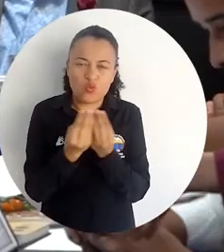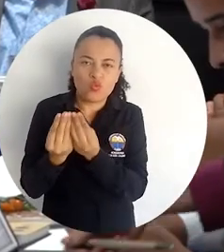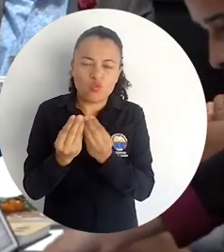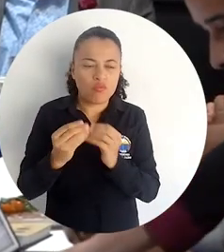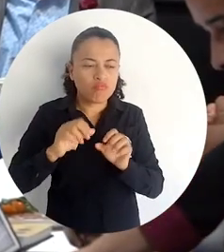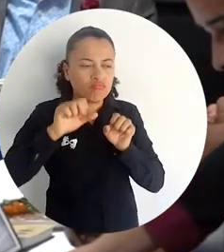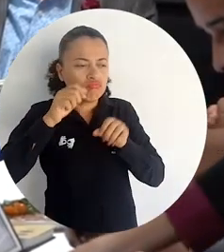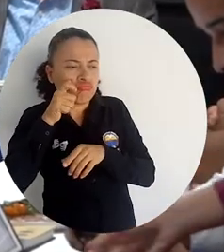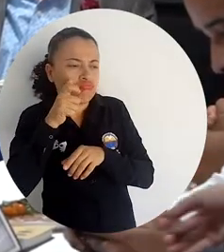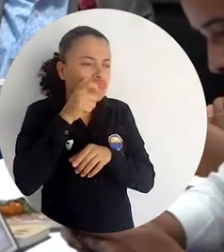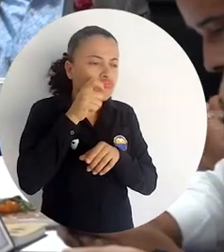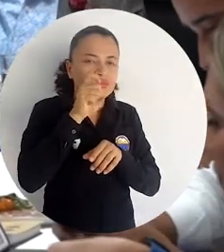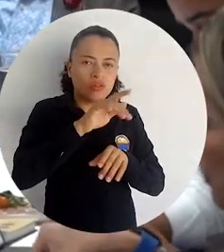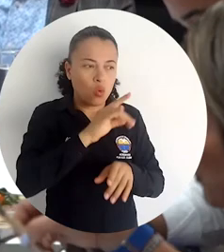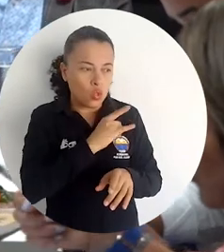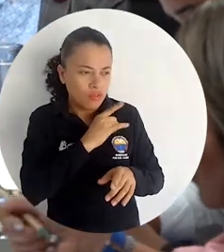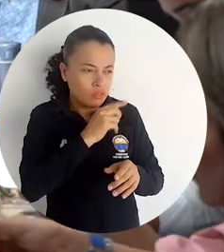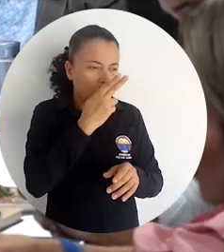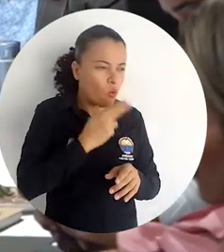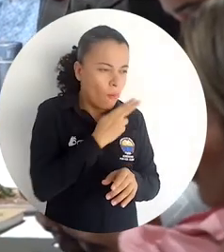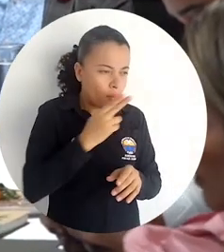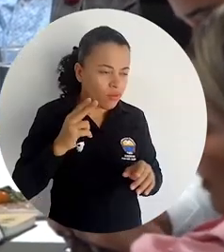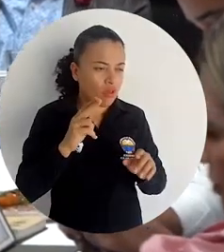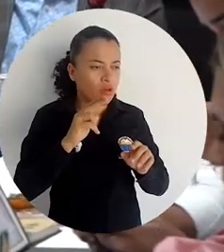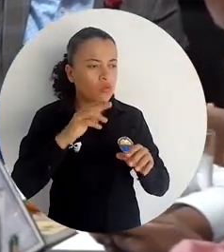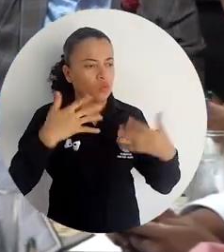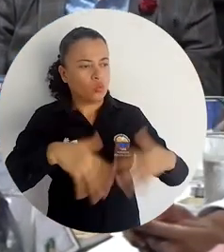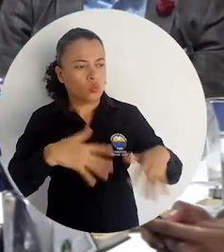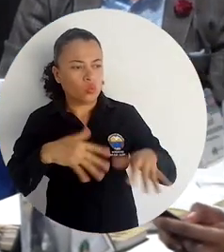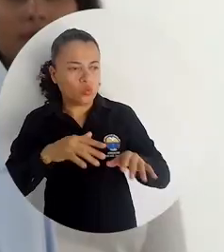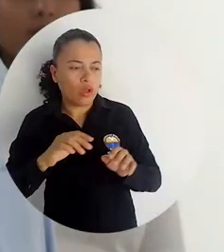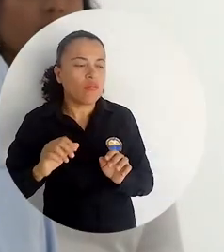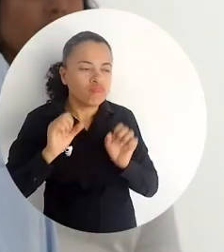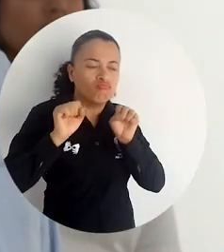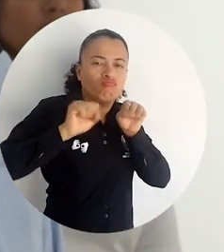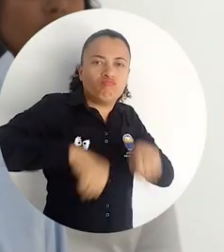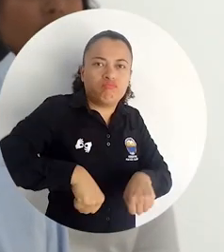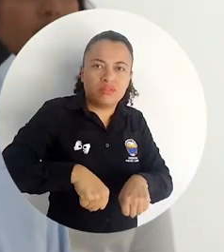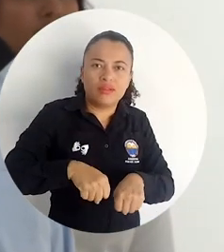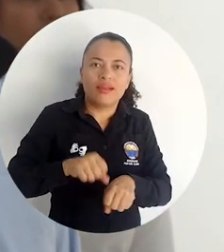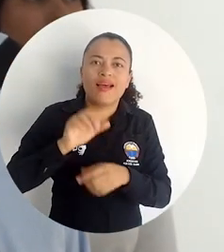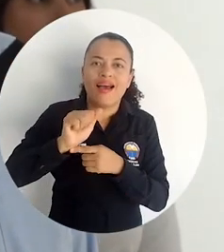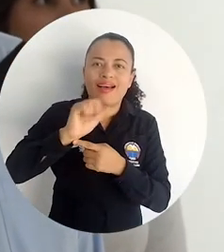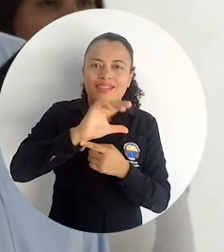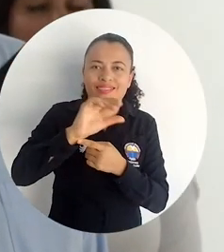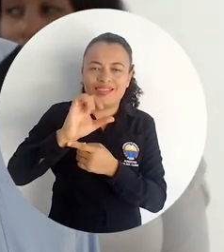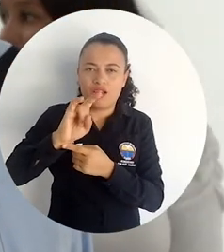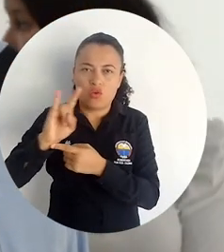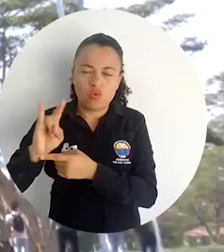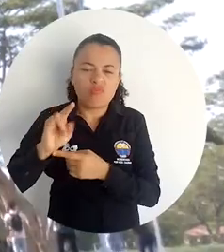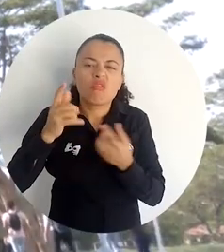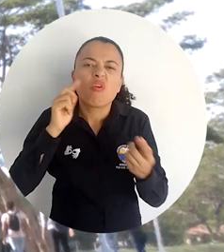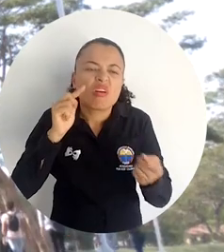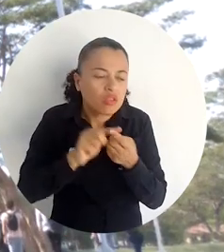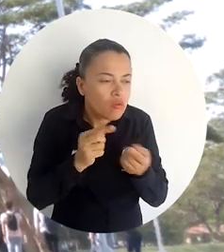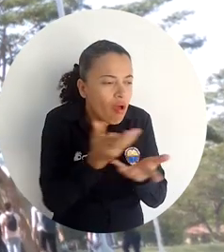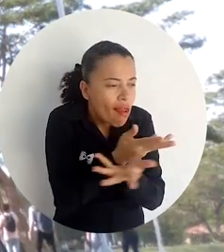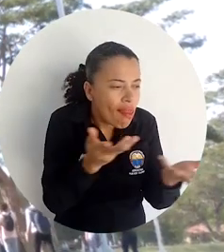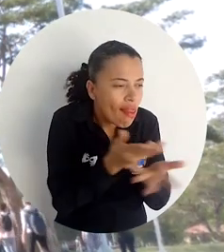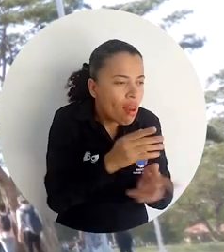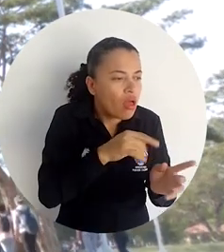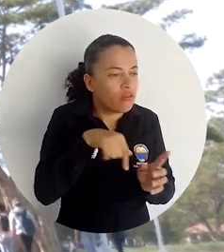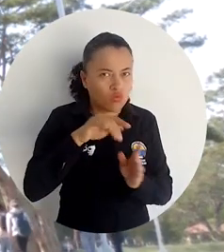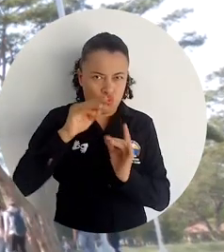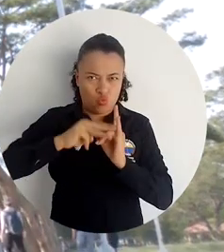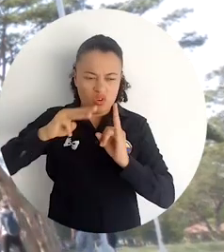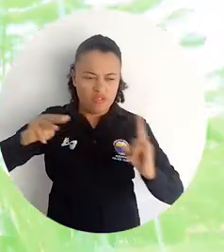del Consejo de Acreditación para Universidades Emprendedoras y Comprometidas, ASEU, con el propósito de disertar sobre el valor agregado de la Universidad del